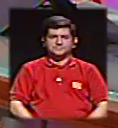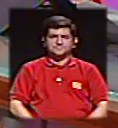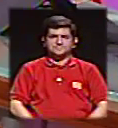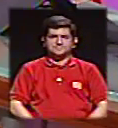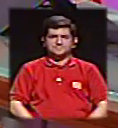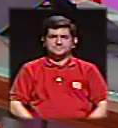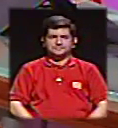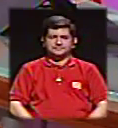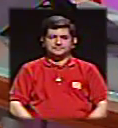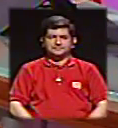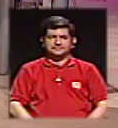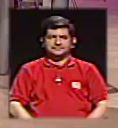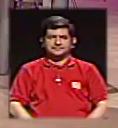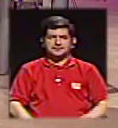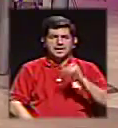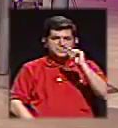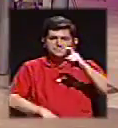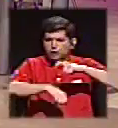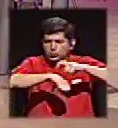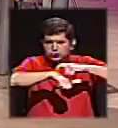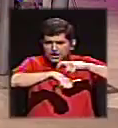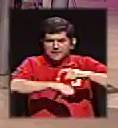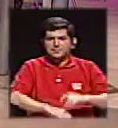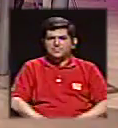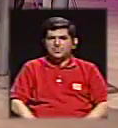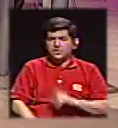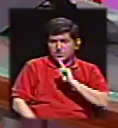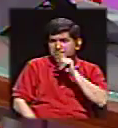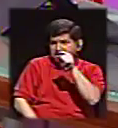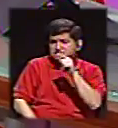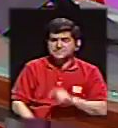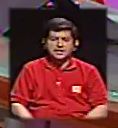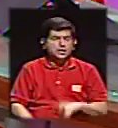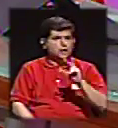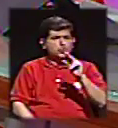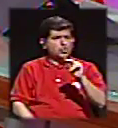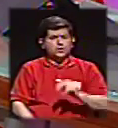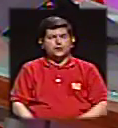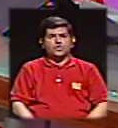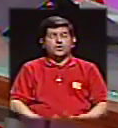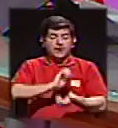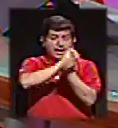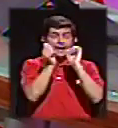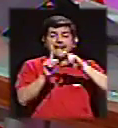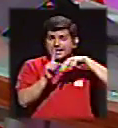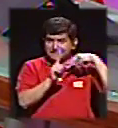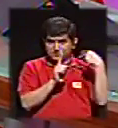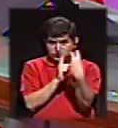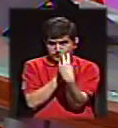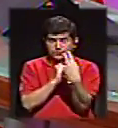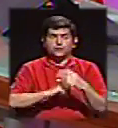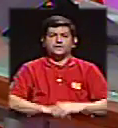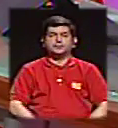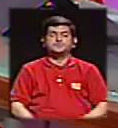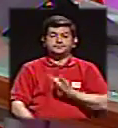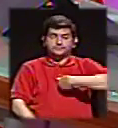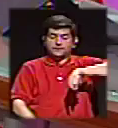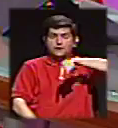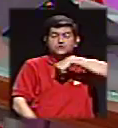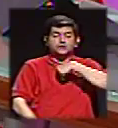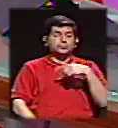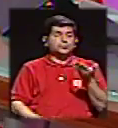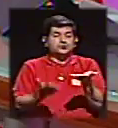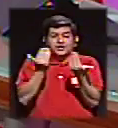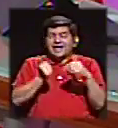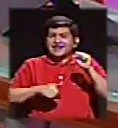es cortito, es largo. No, es que simplemente el cambio de enfoque era que querámoslo o no,